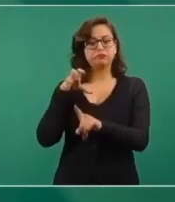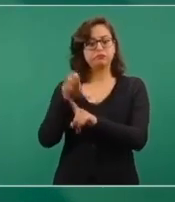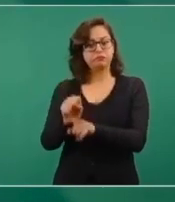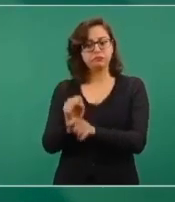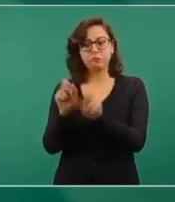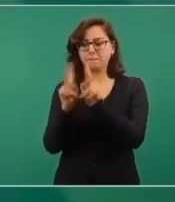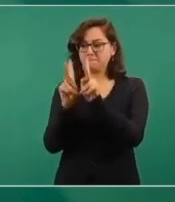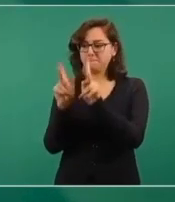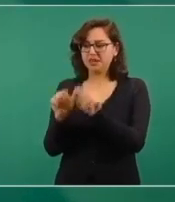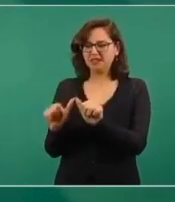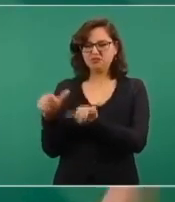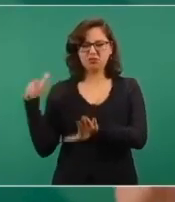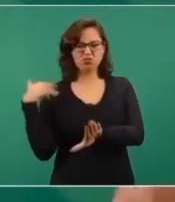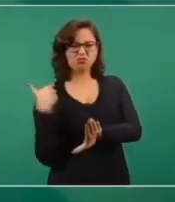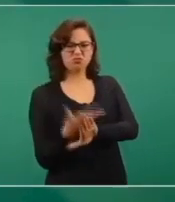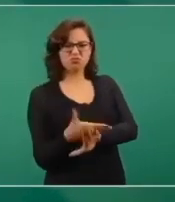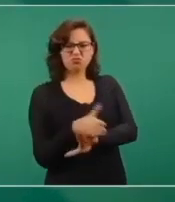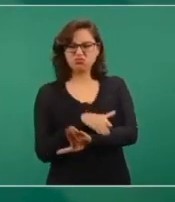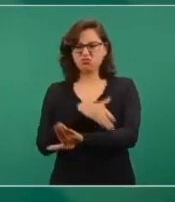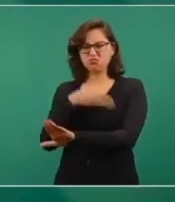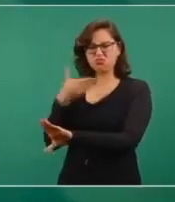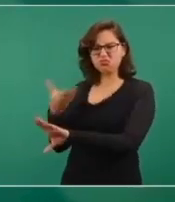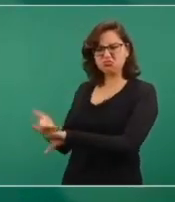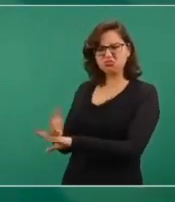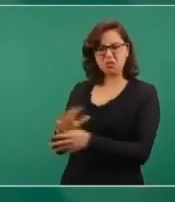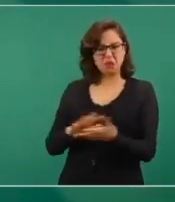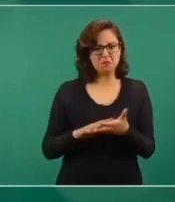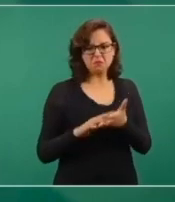agresiones, que no haya violencia.